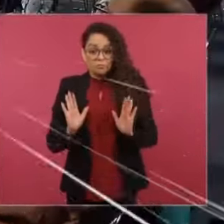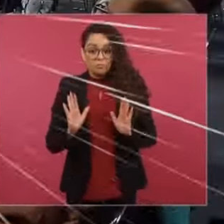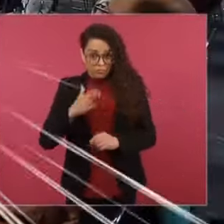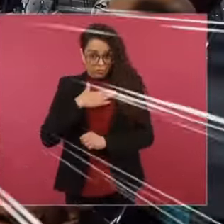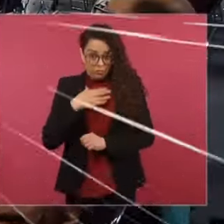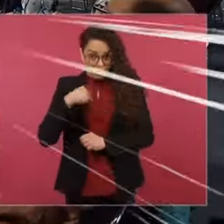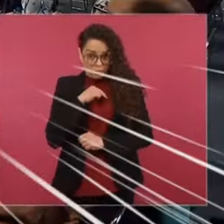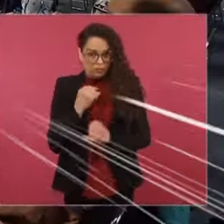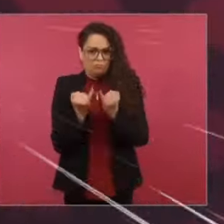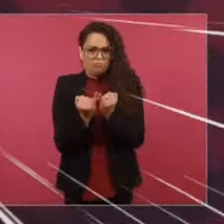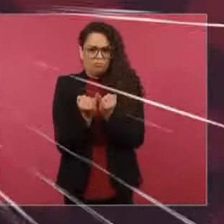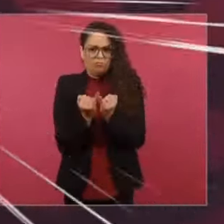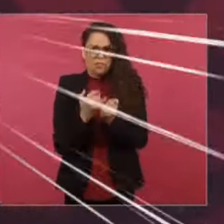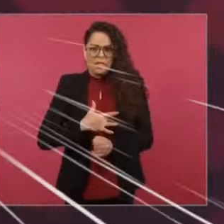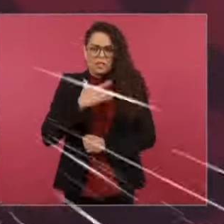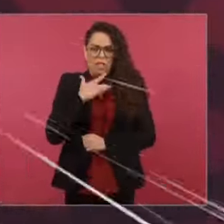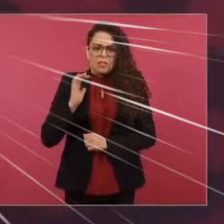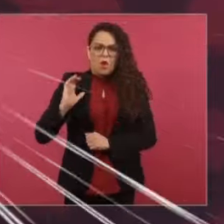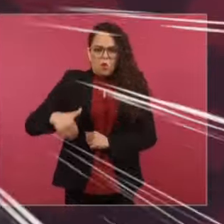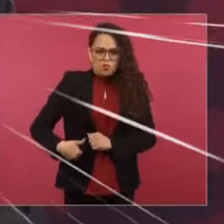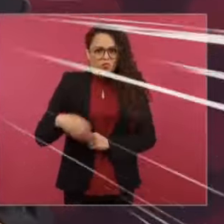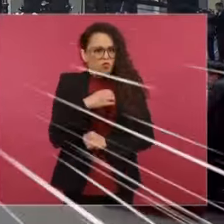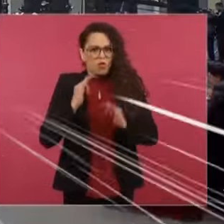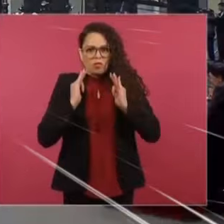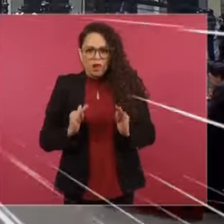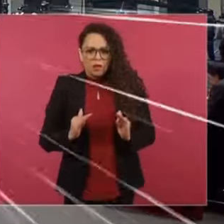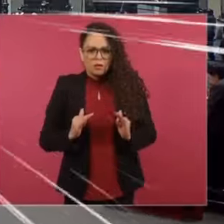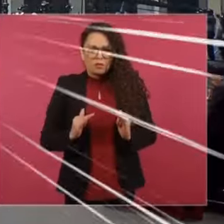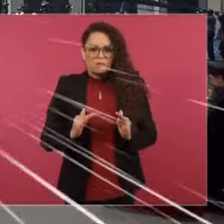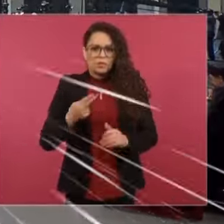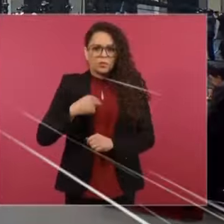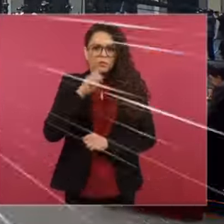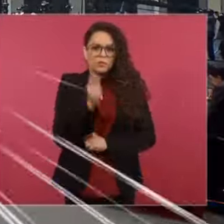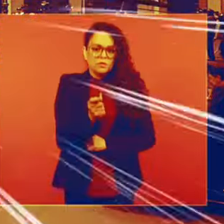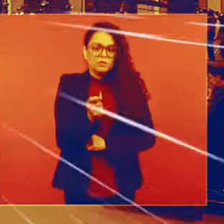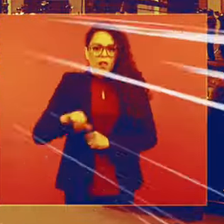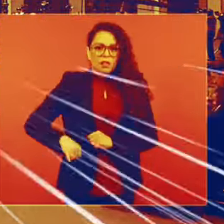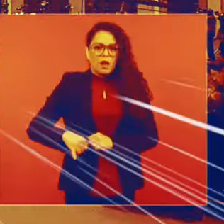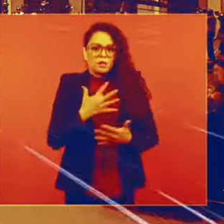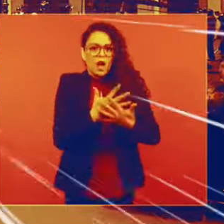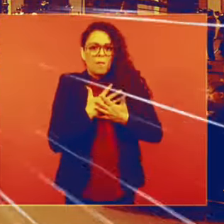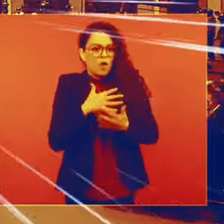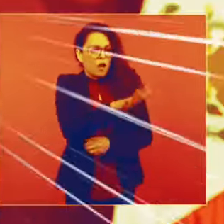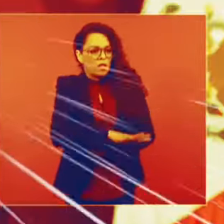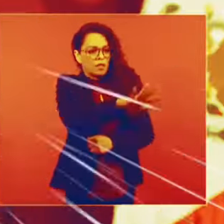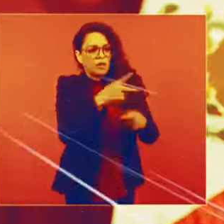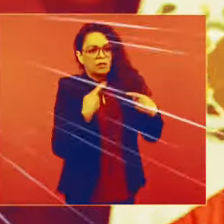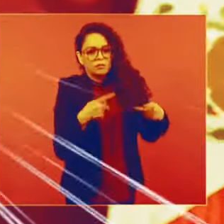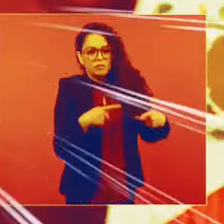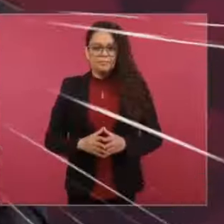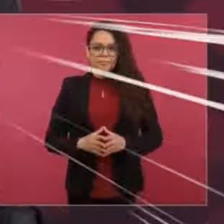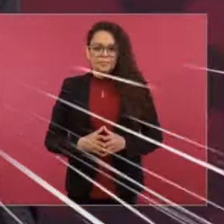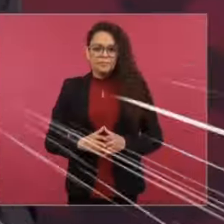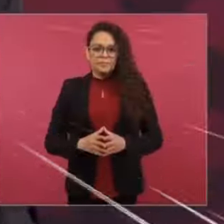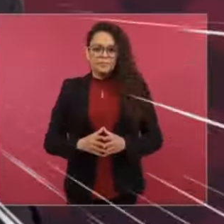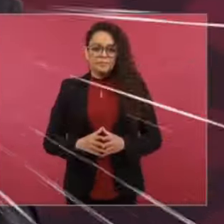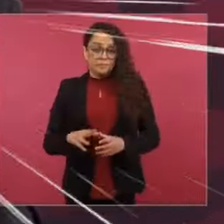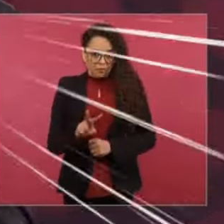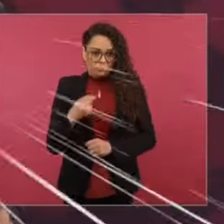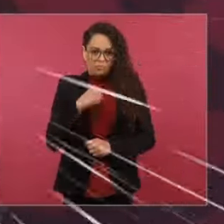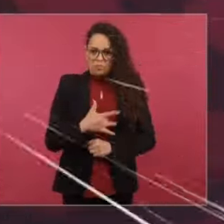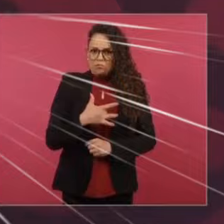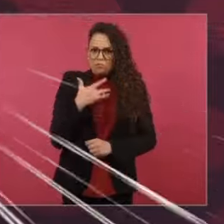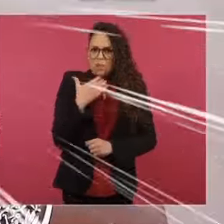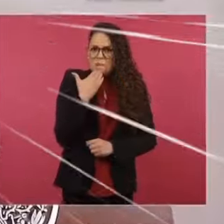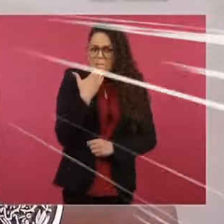nos sentimos muy satisfechos con aplicar nuestra doctrina del amor al prójimo. Y que no nos importe lo material. Nos sentimos muy bien